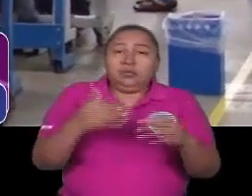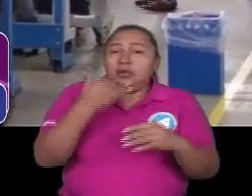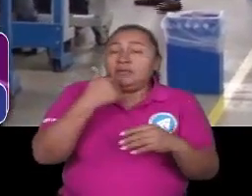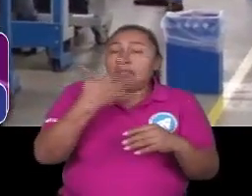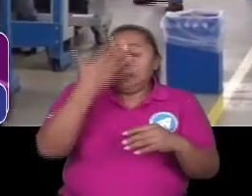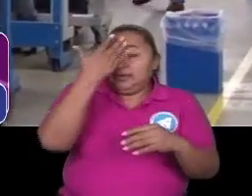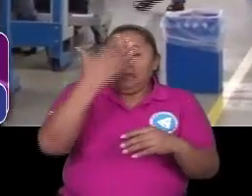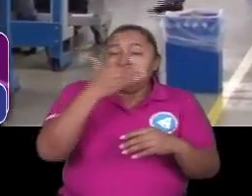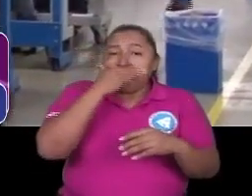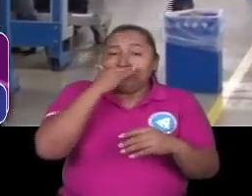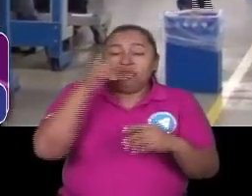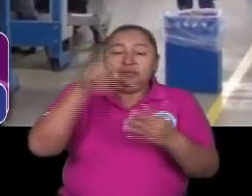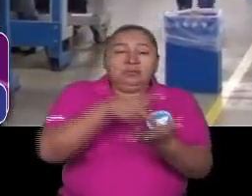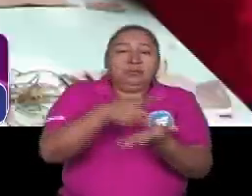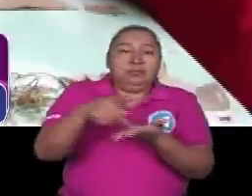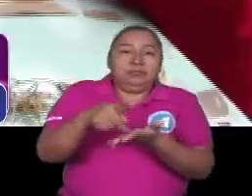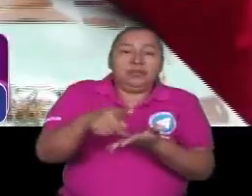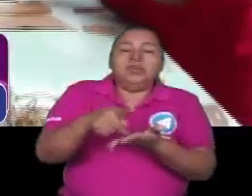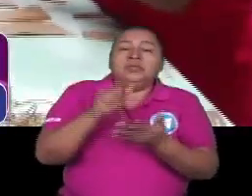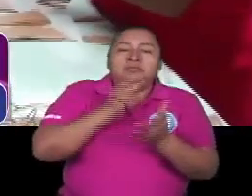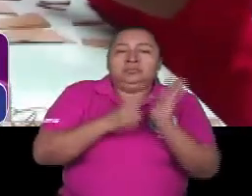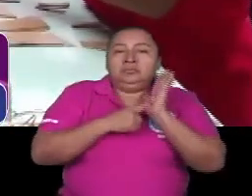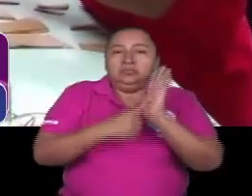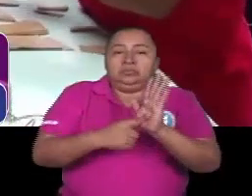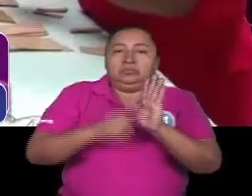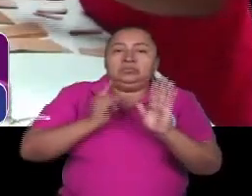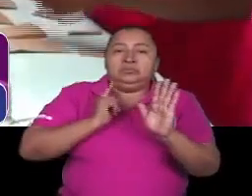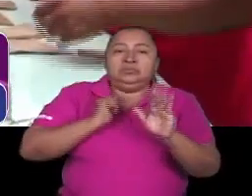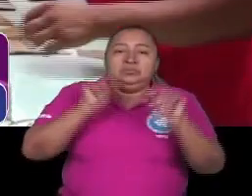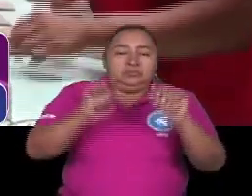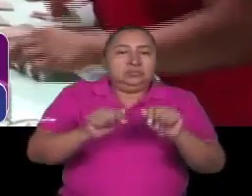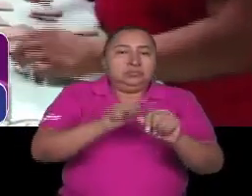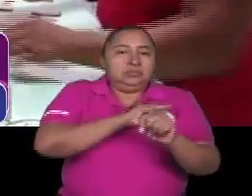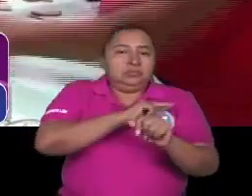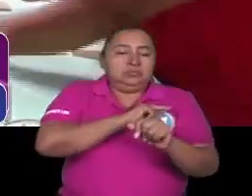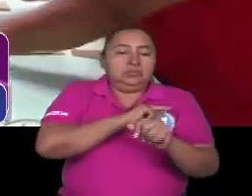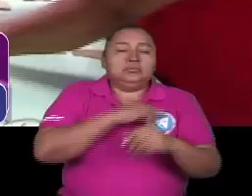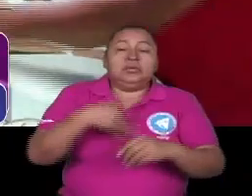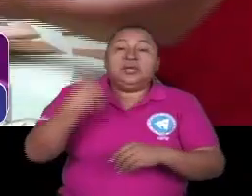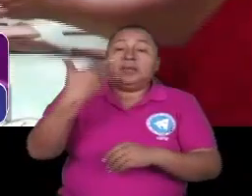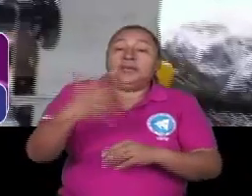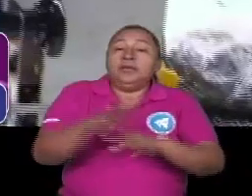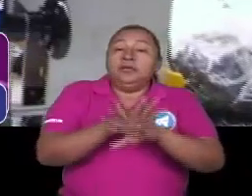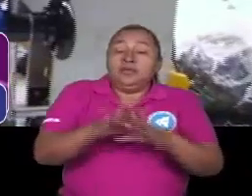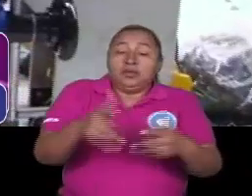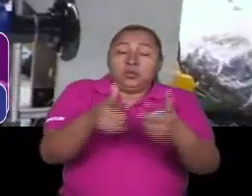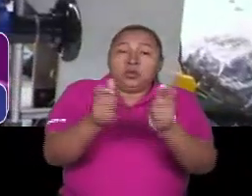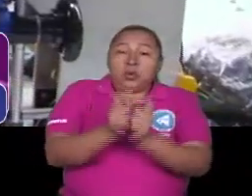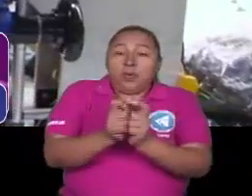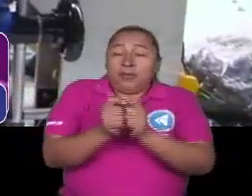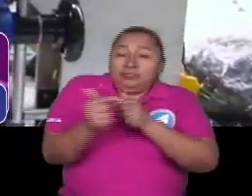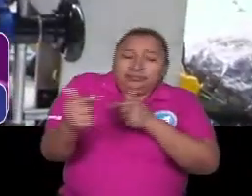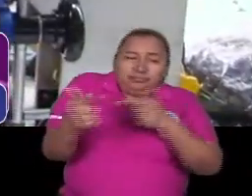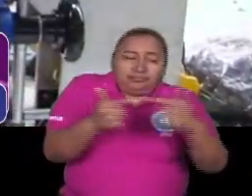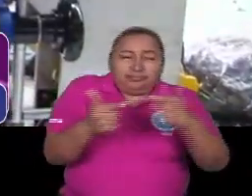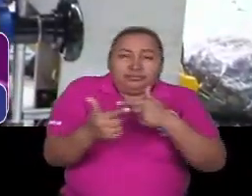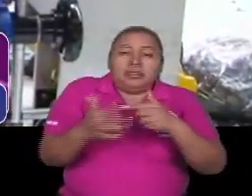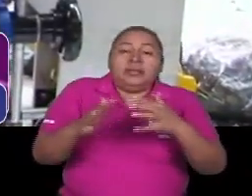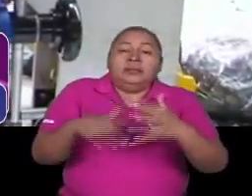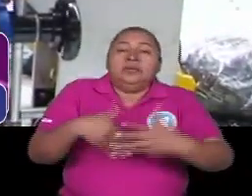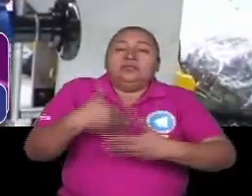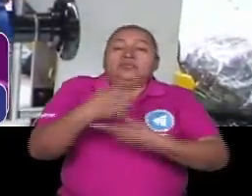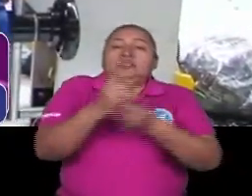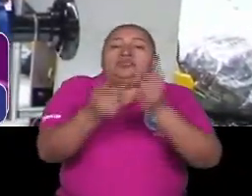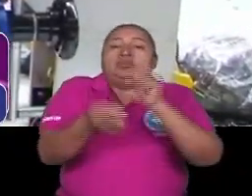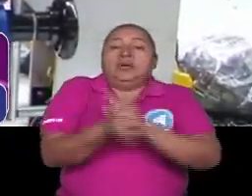Sandinista es un partido que demostró que después de haber sido un movimiento guerrillero, armado, pasó a ser un